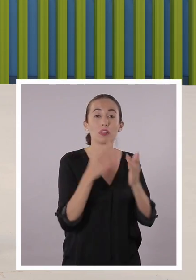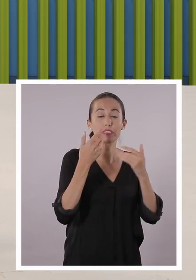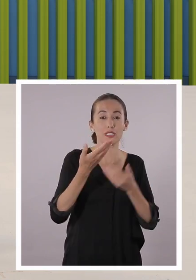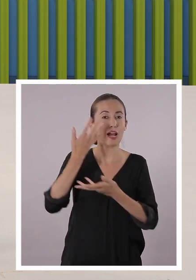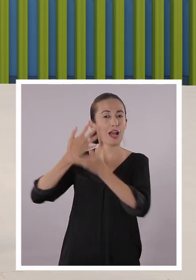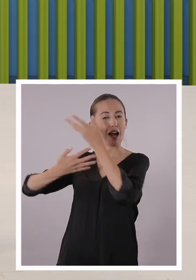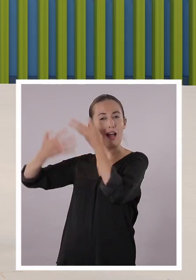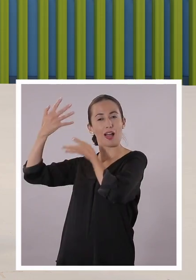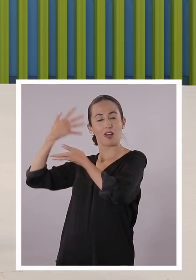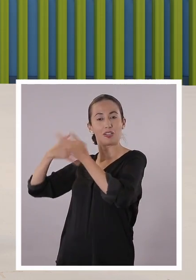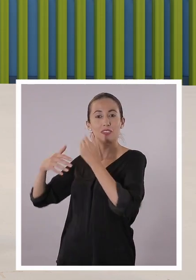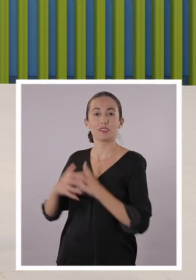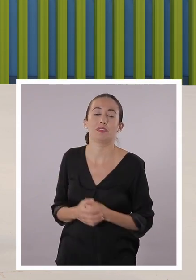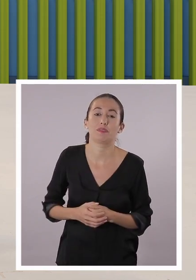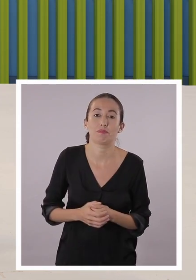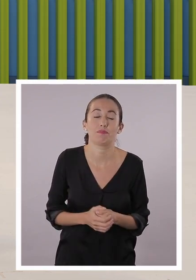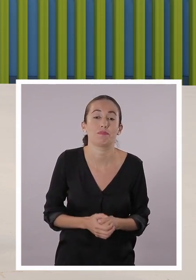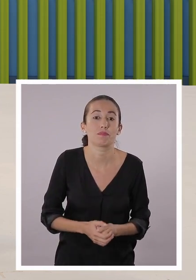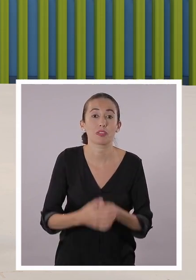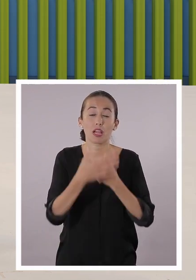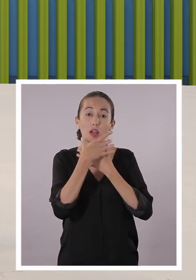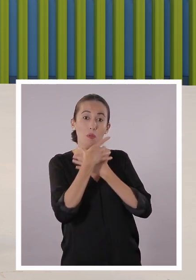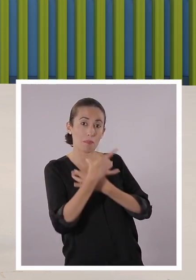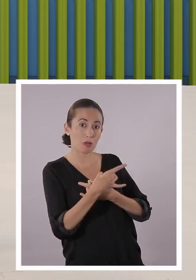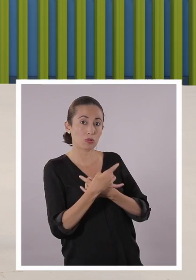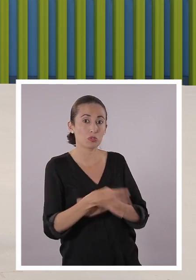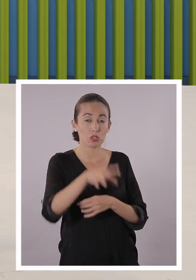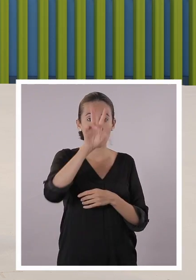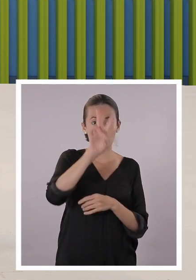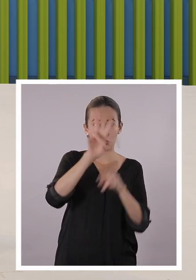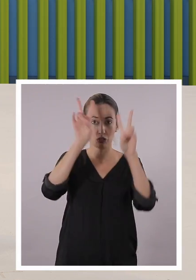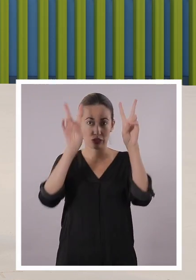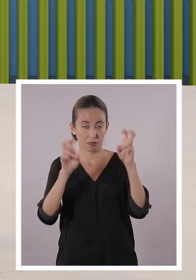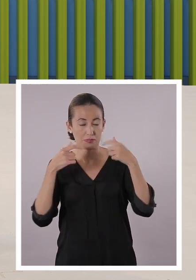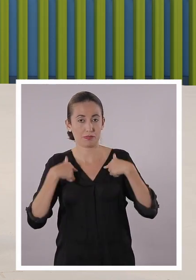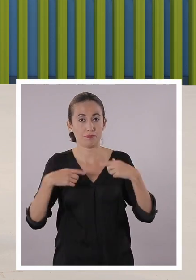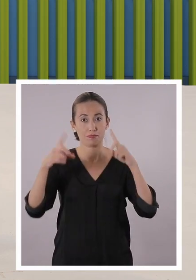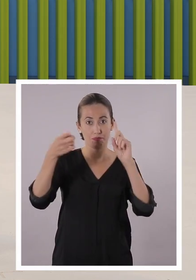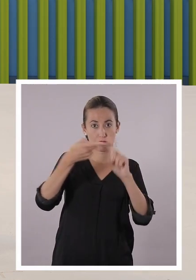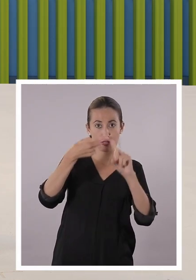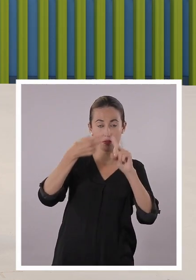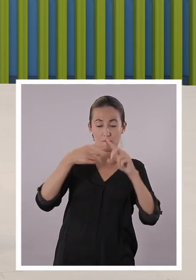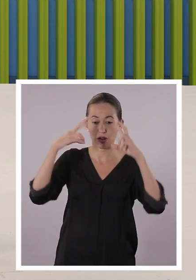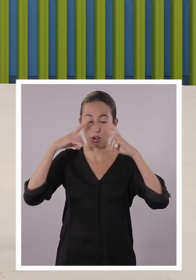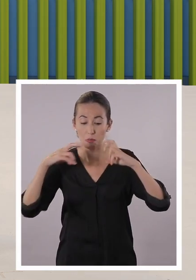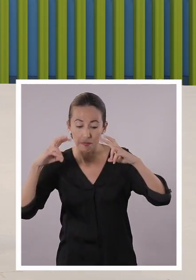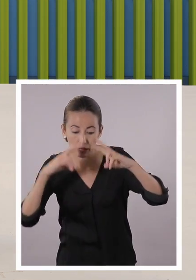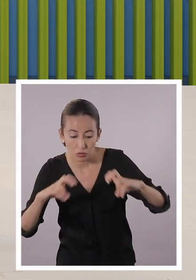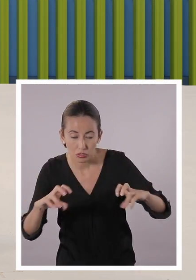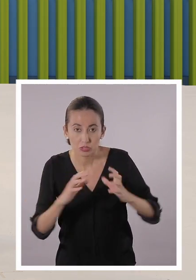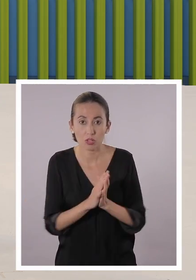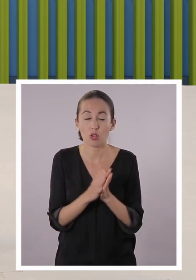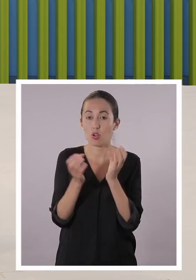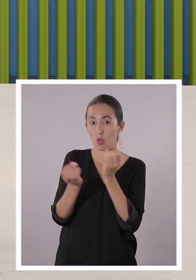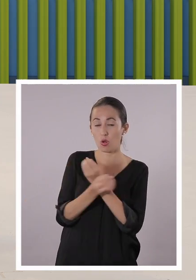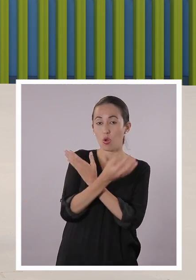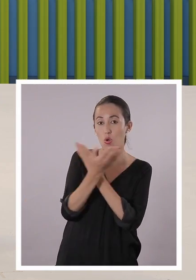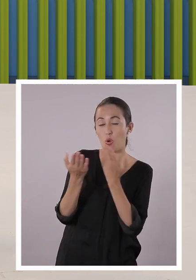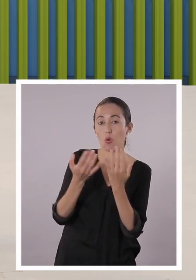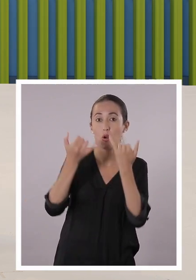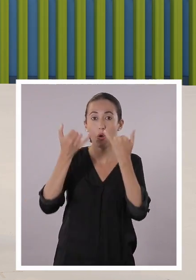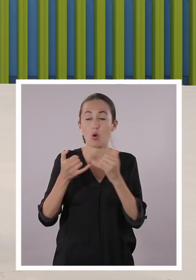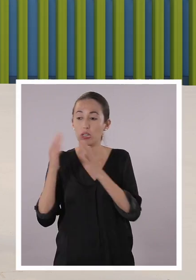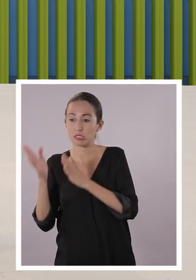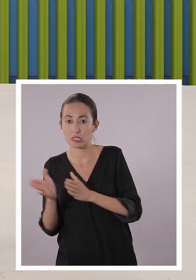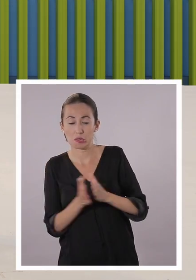la colonia. Ciertos datos que vivimos. A mí, por ejemplo, me gustaron dos temas. Una, investigar acerca de los minuetos, por ejemplo. Conocí algunas cosas,